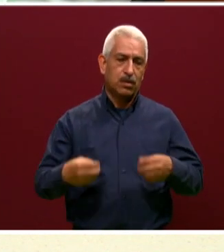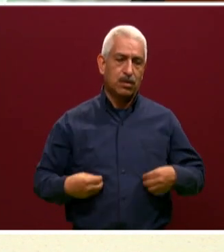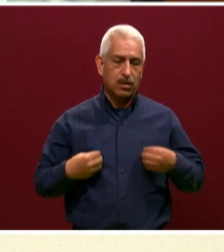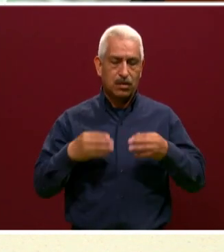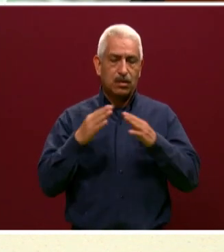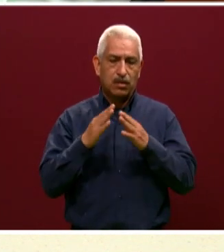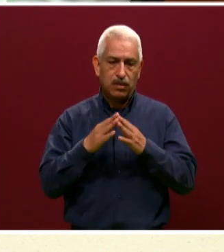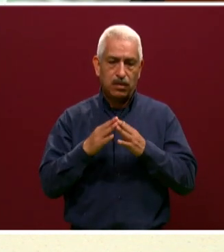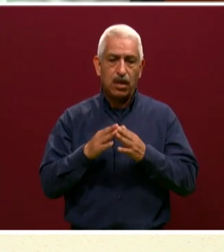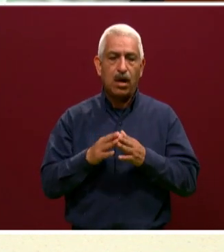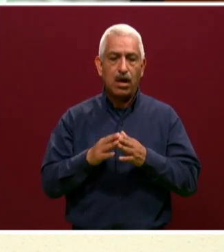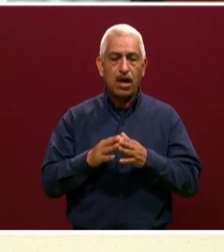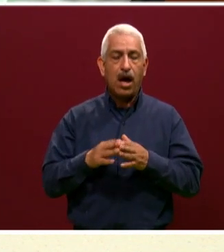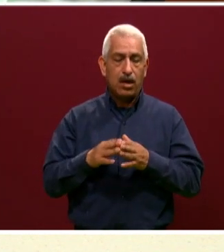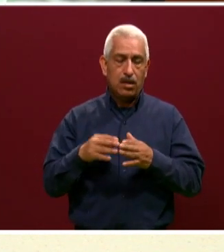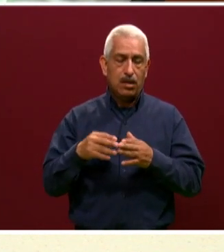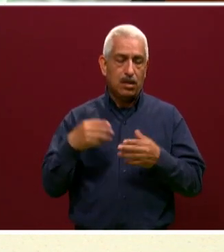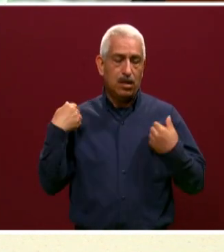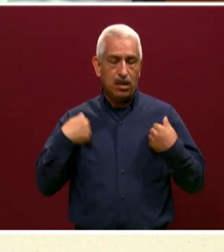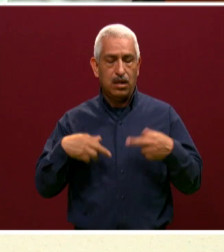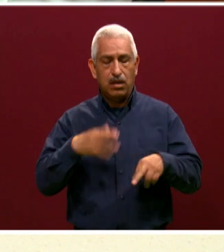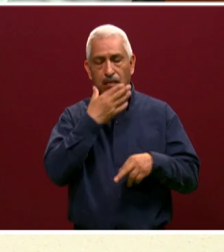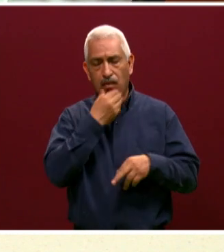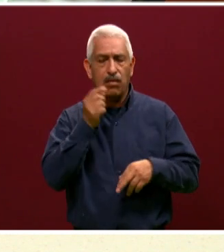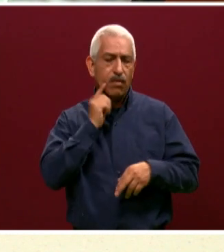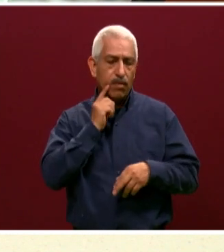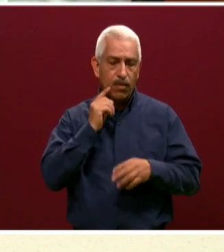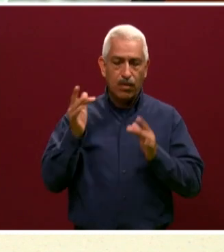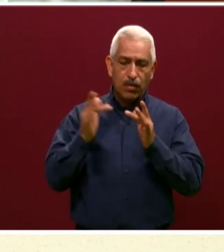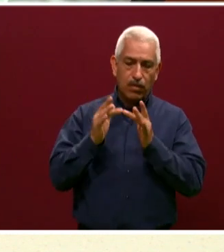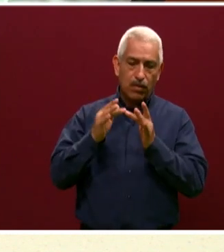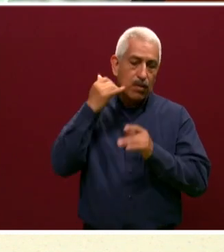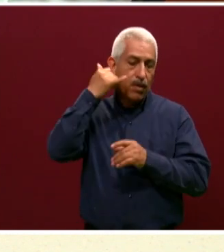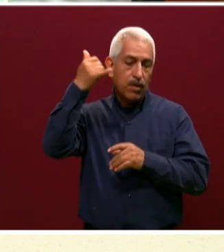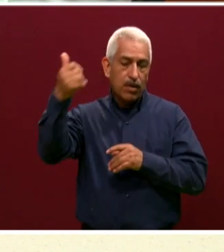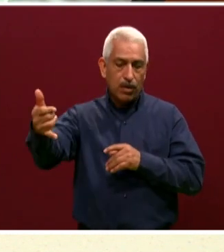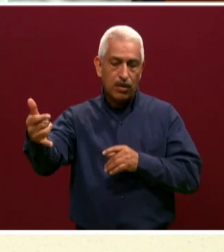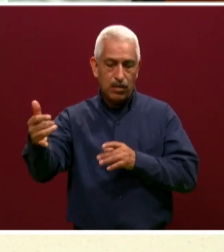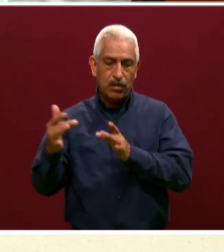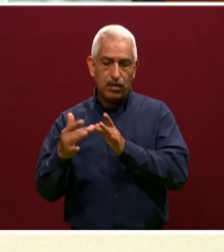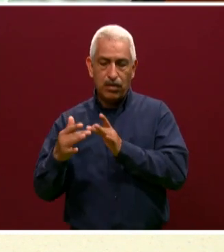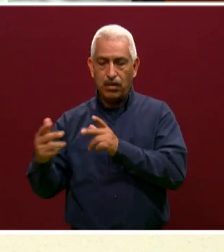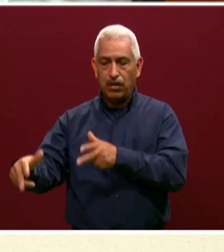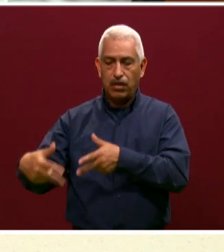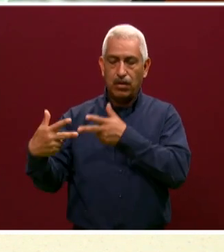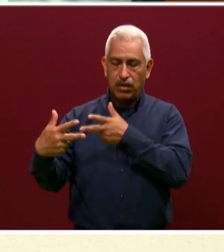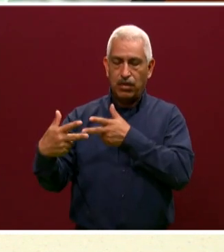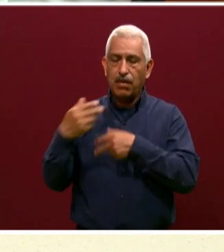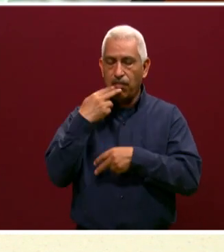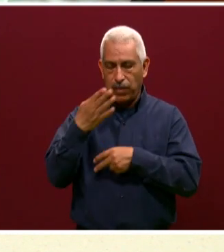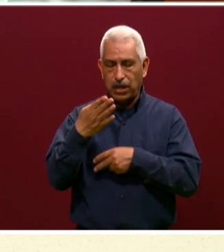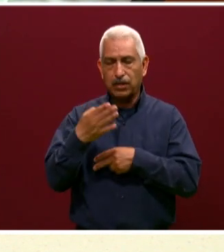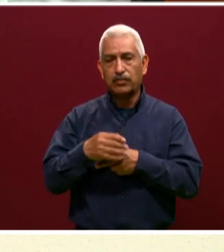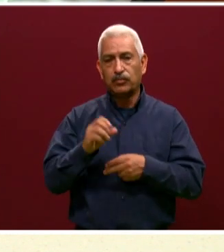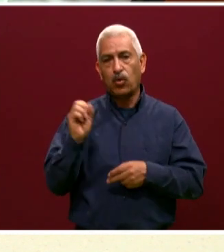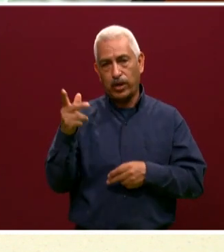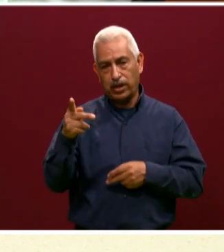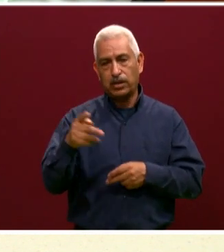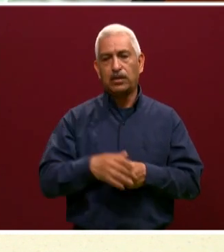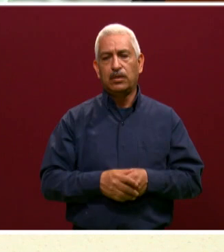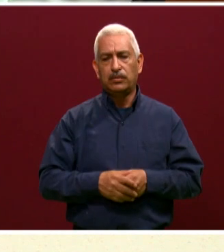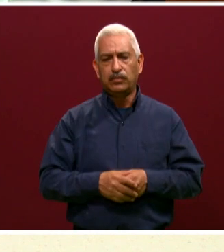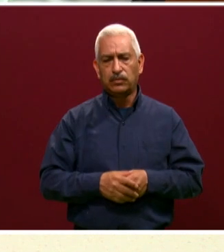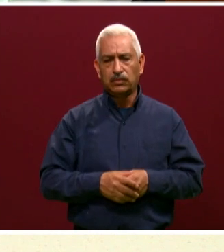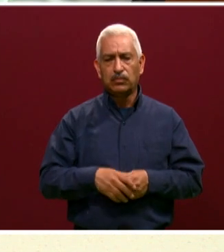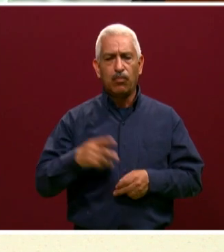plantel se va a contactar con ellos. Aquí no, como en otros niveles educativos en donde hay que poner algunos planteles